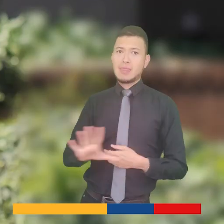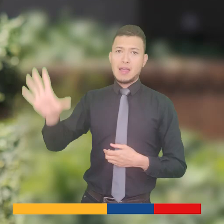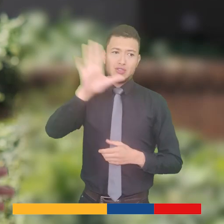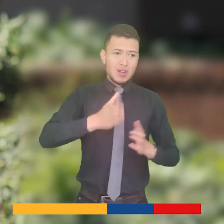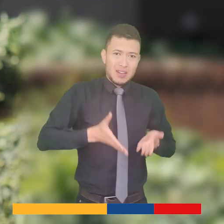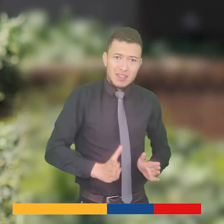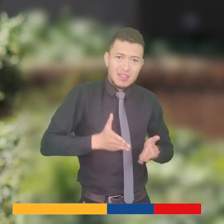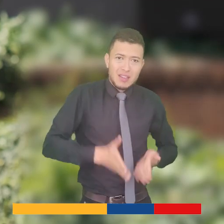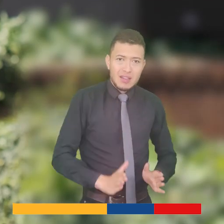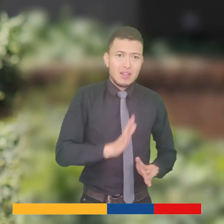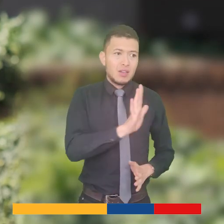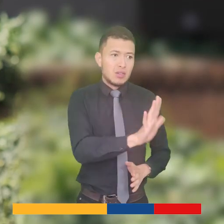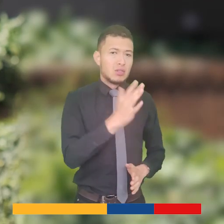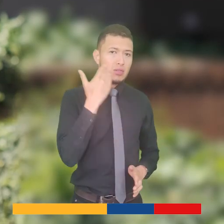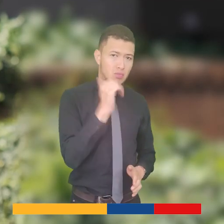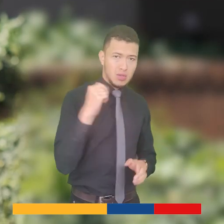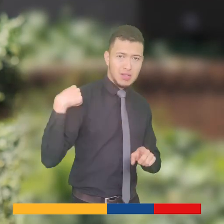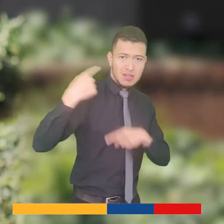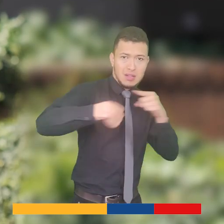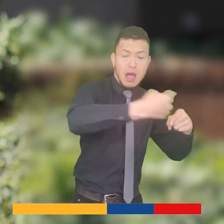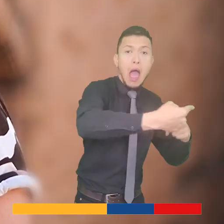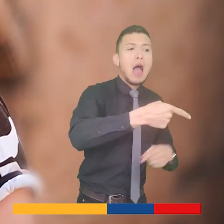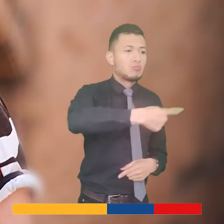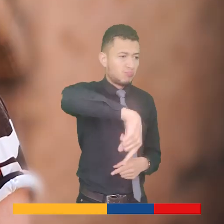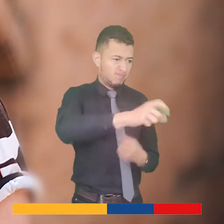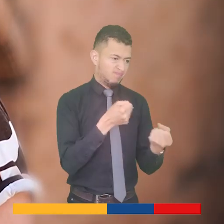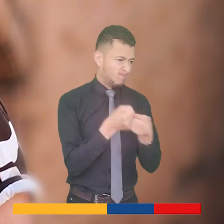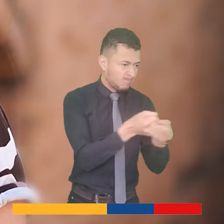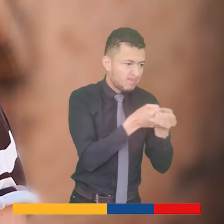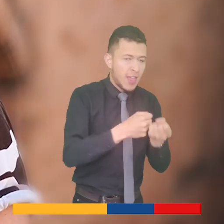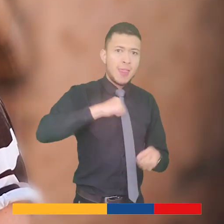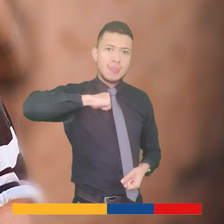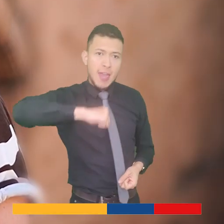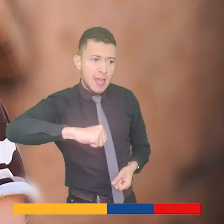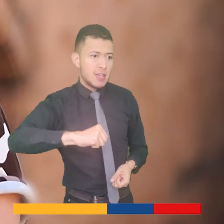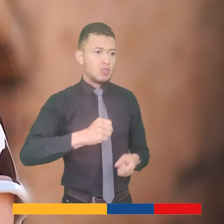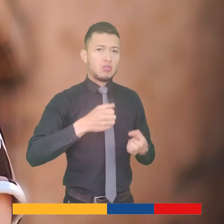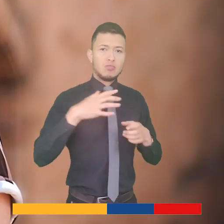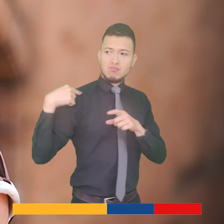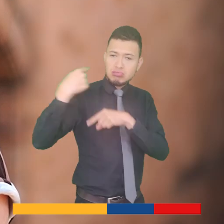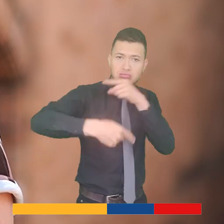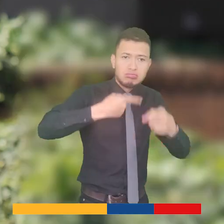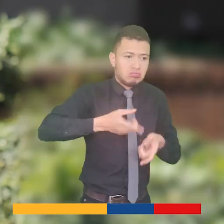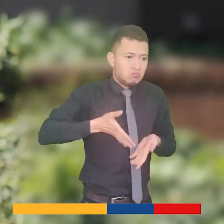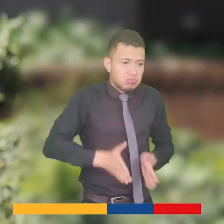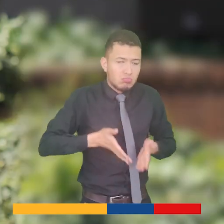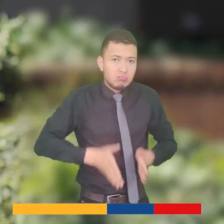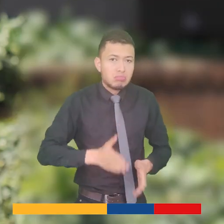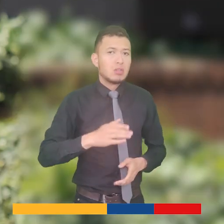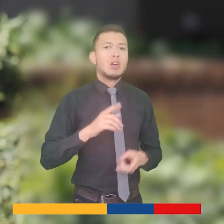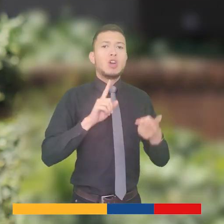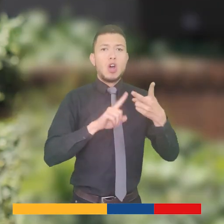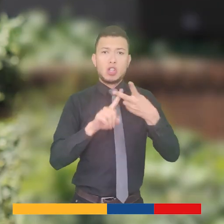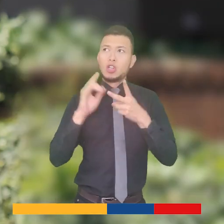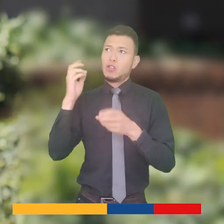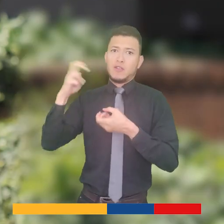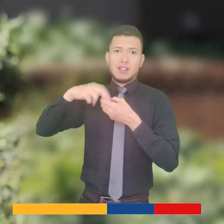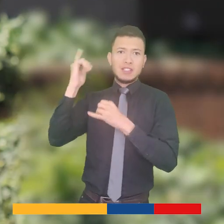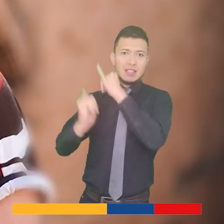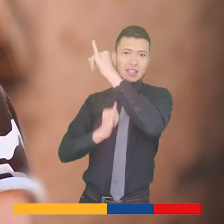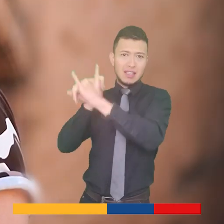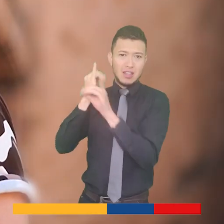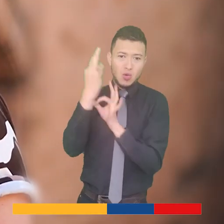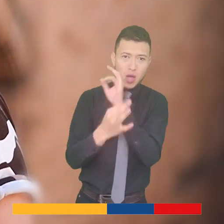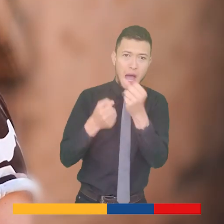año. Uno por parte de la Federación Nacional de Parterías, por todo el trabajo que hemos hecho de fortalecimiento de los derechos de la partería ancestral,